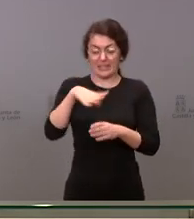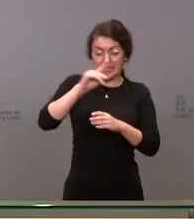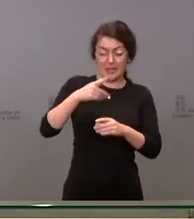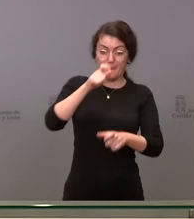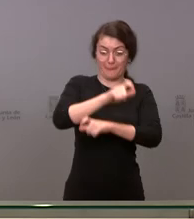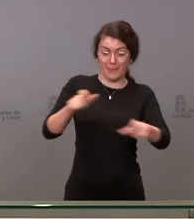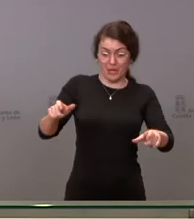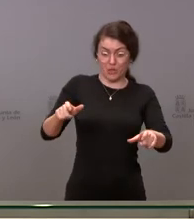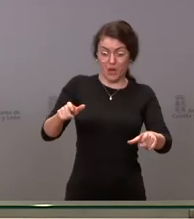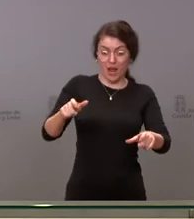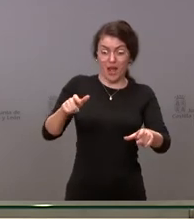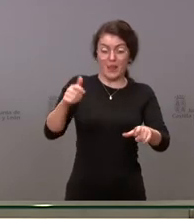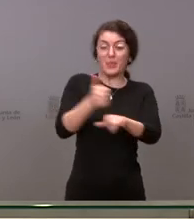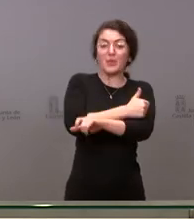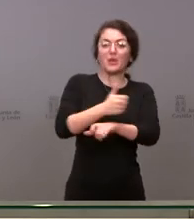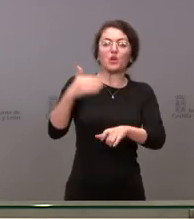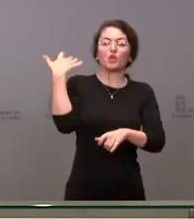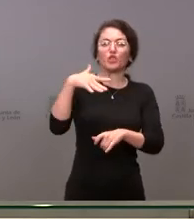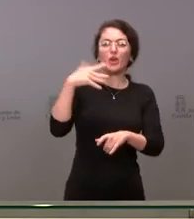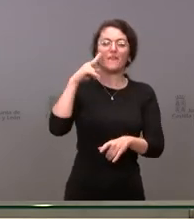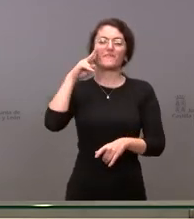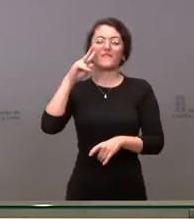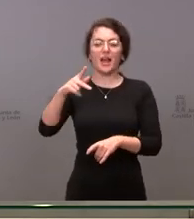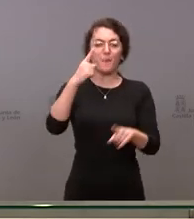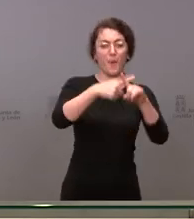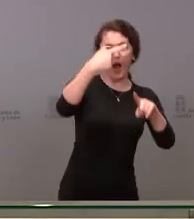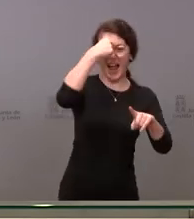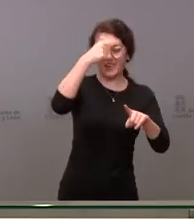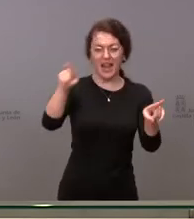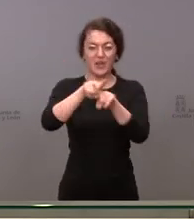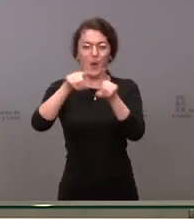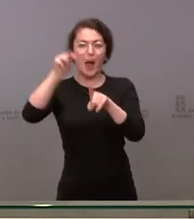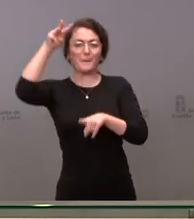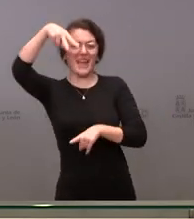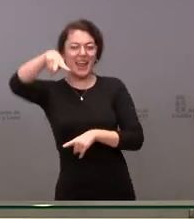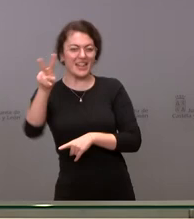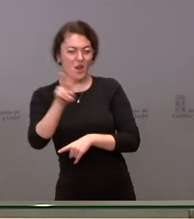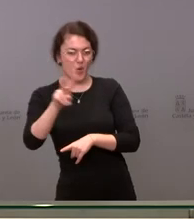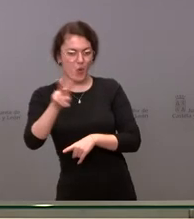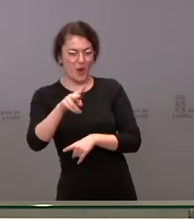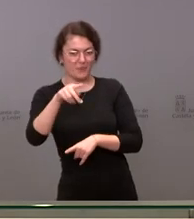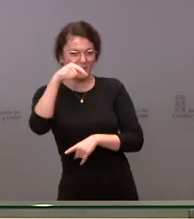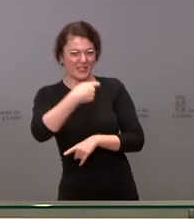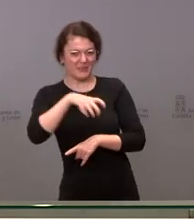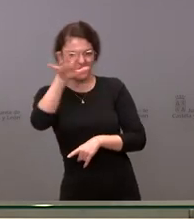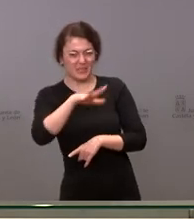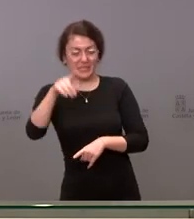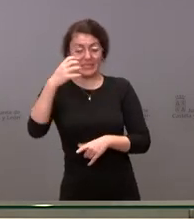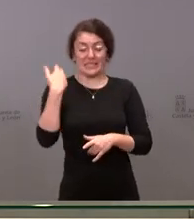vieran a por Ávila como el PNV de la meseta. Ya sé que me va a decir que los acuerdos que se van a llegar no